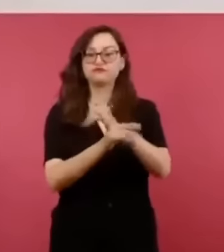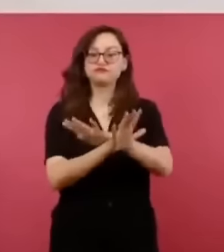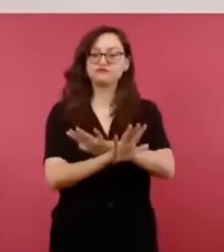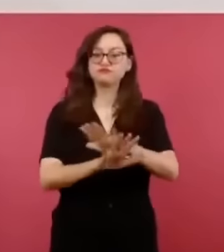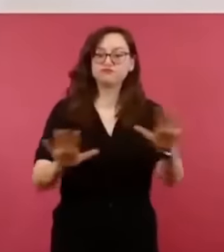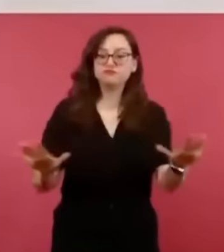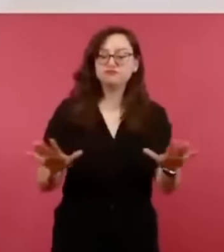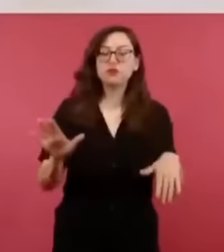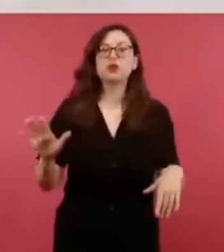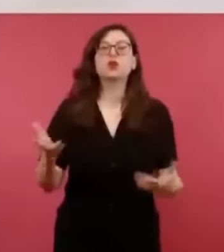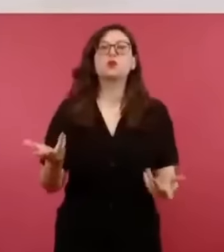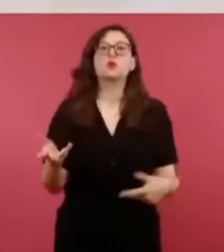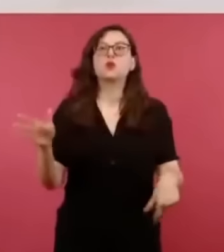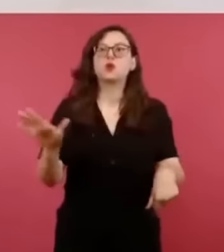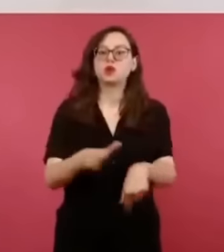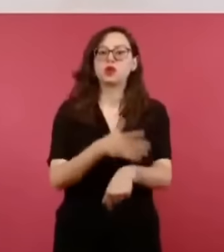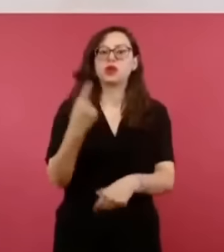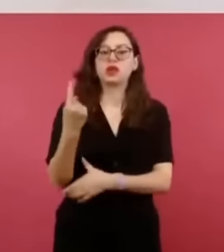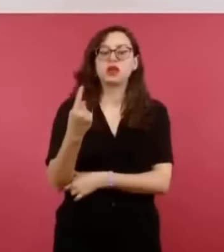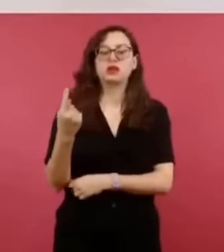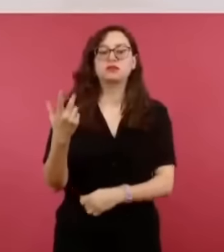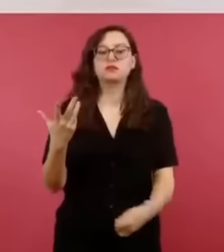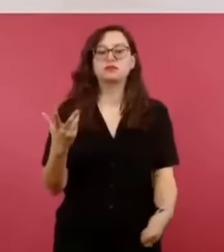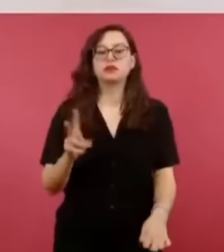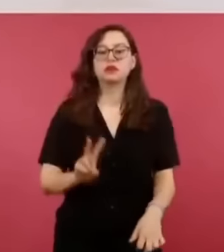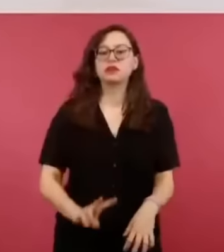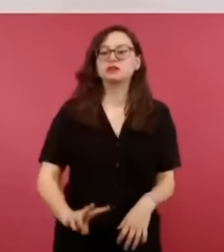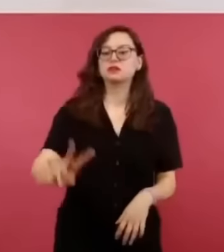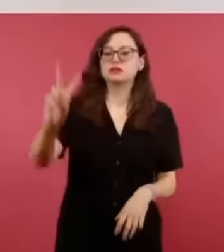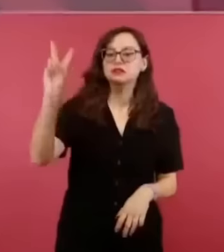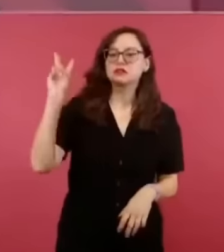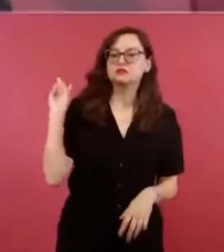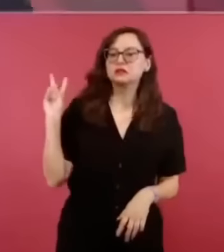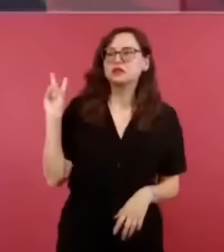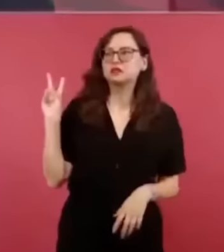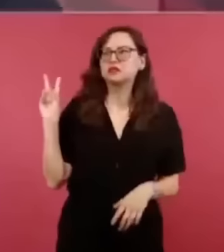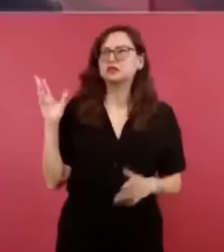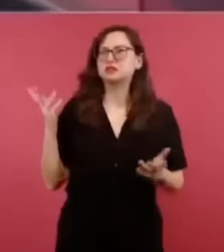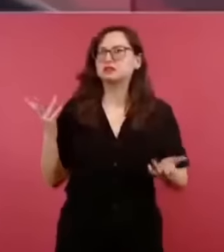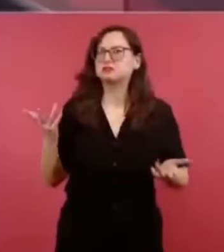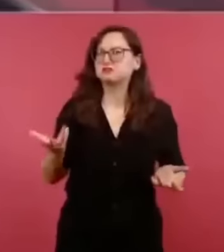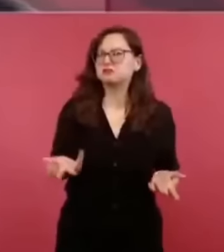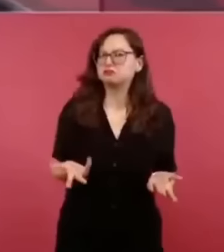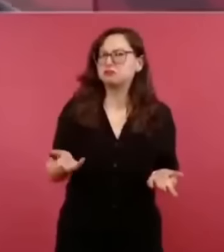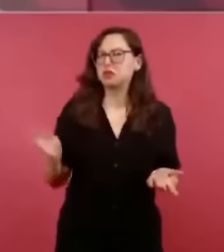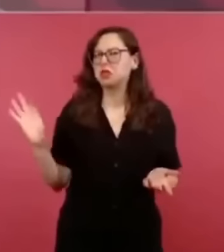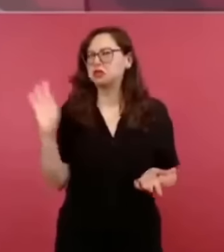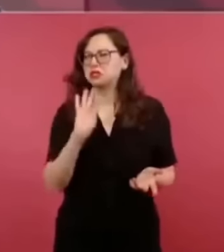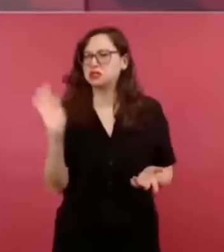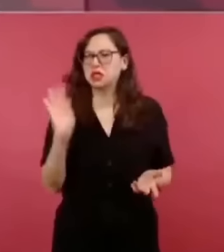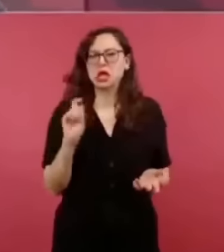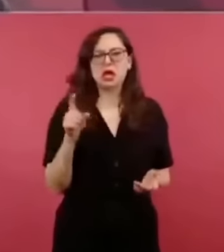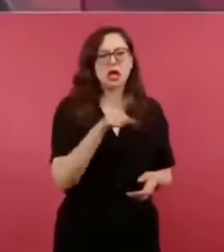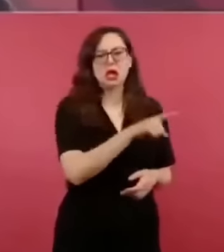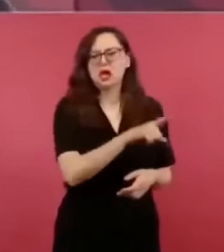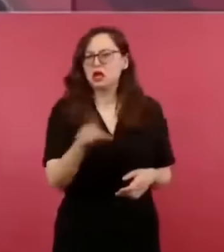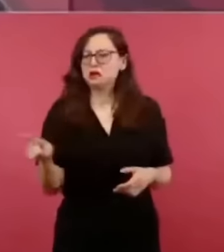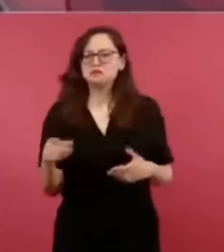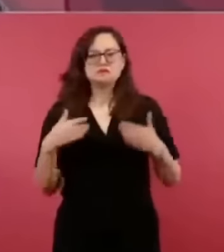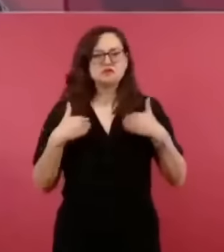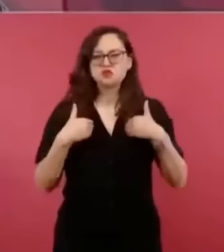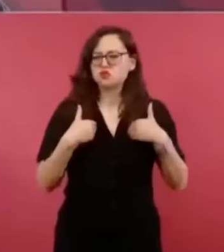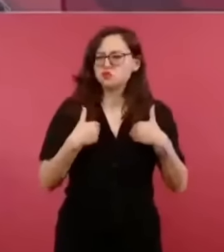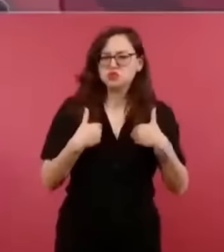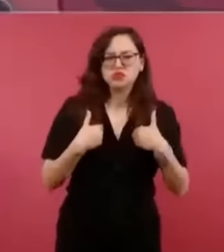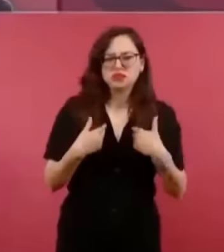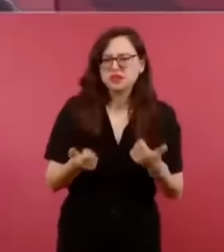o no se dieron todos los elementos,